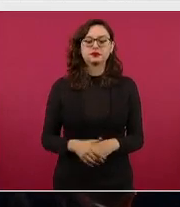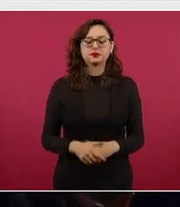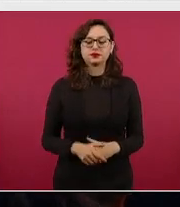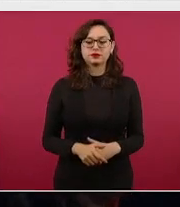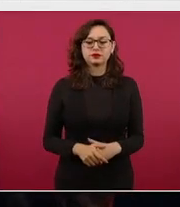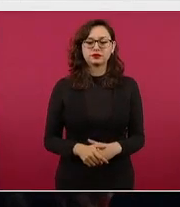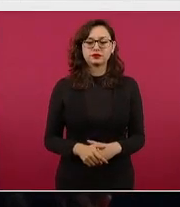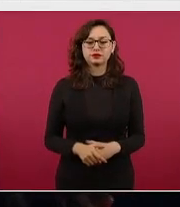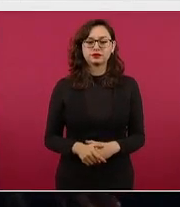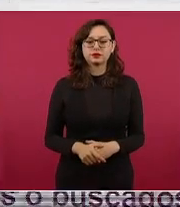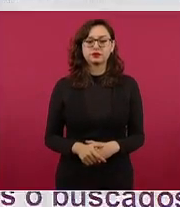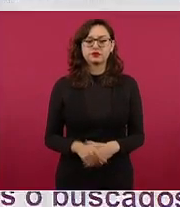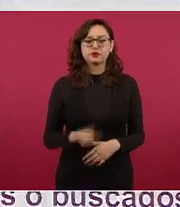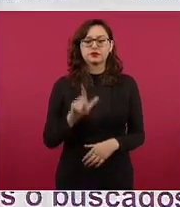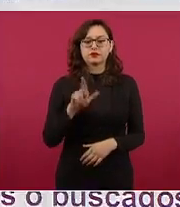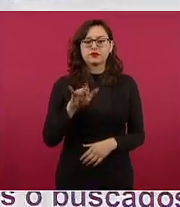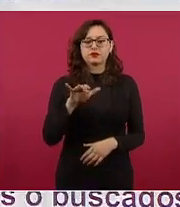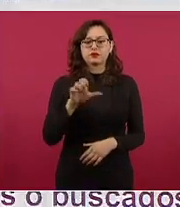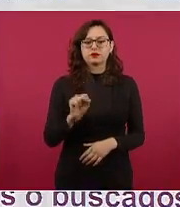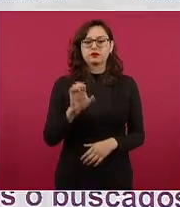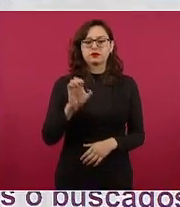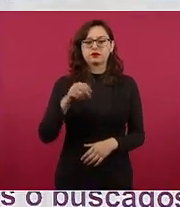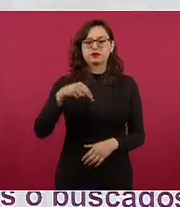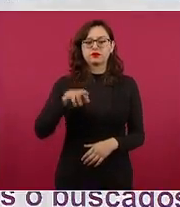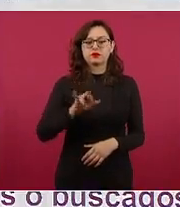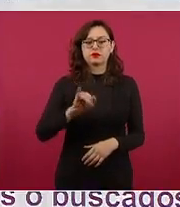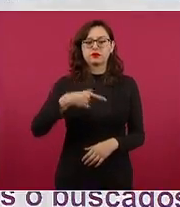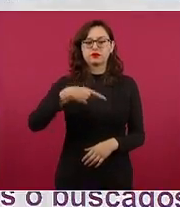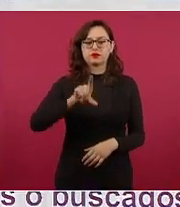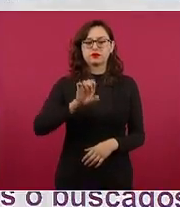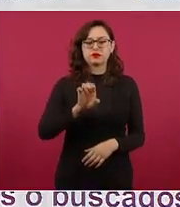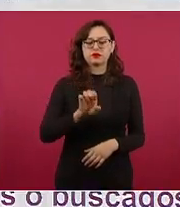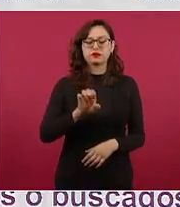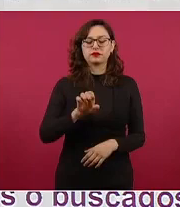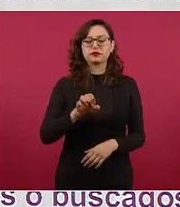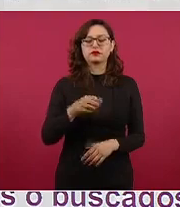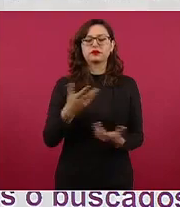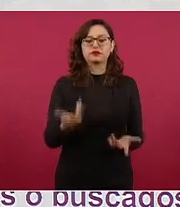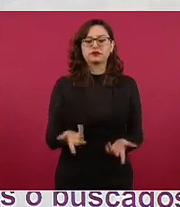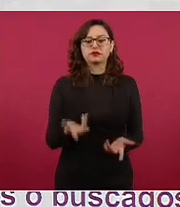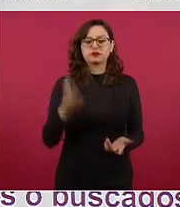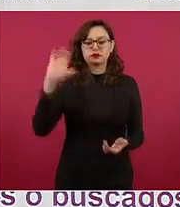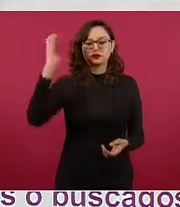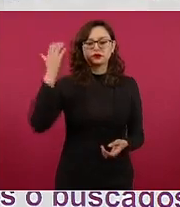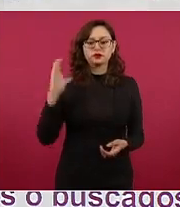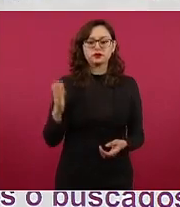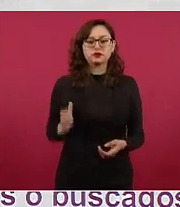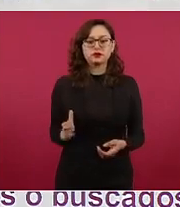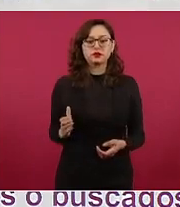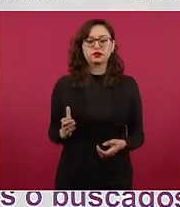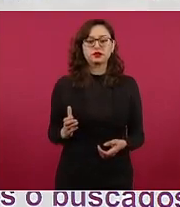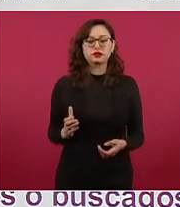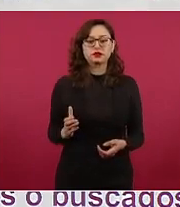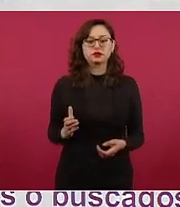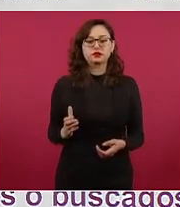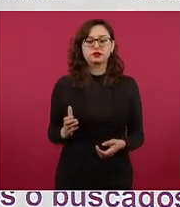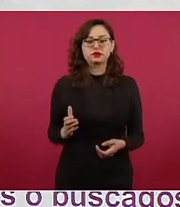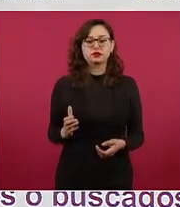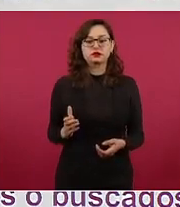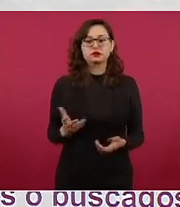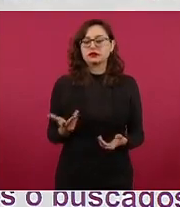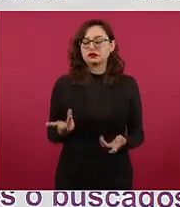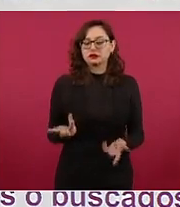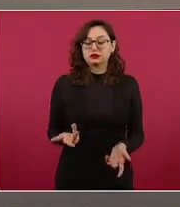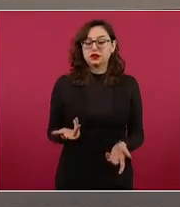Luis Enrique Ramírez Ramírez Culiacán se acaba de